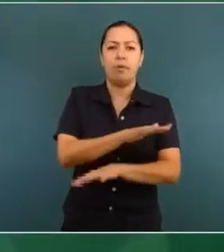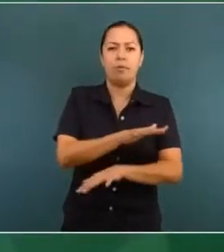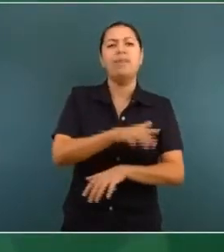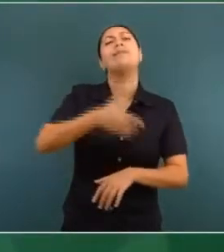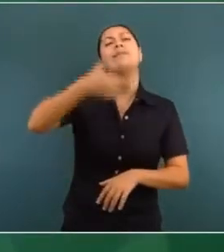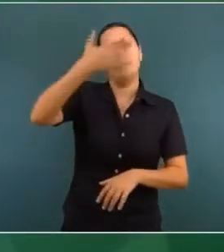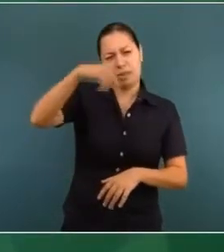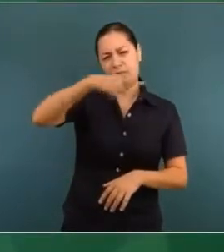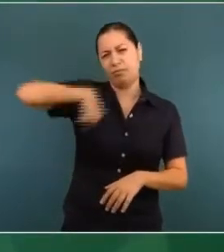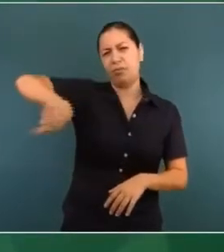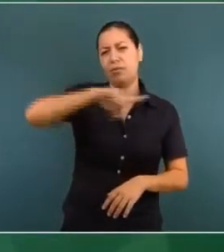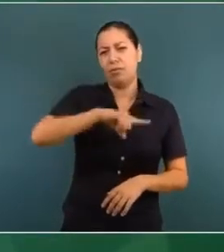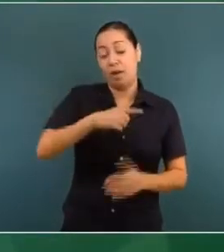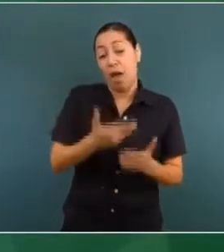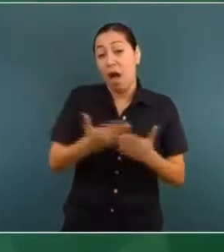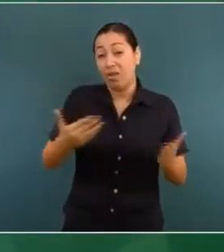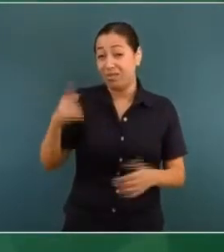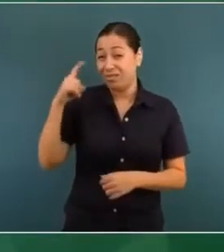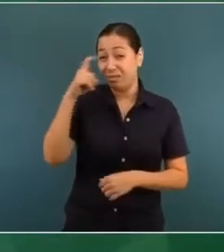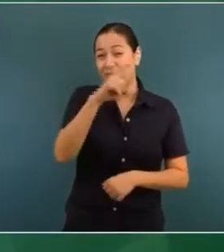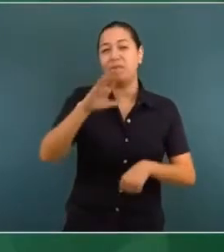por la pandemia.